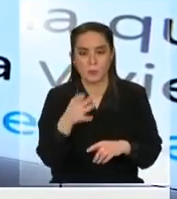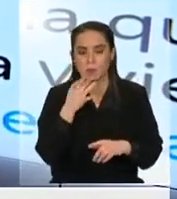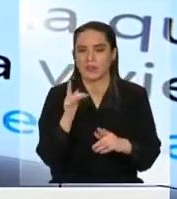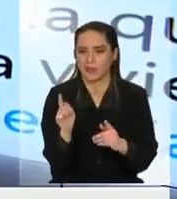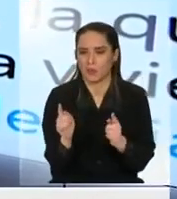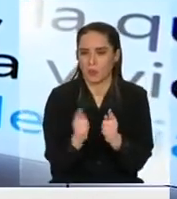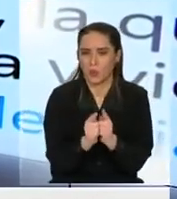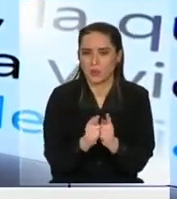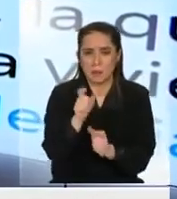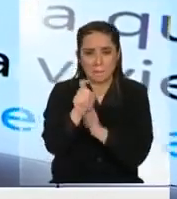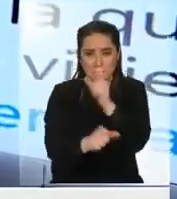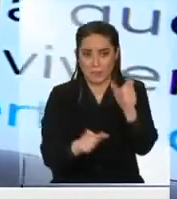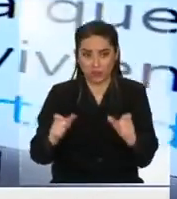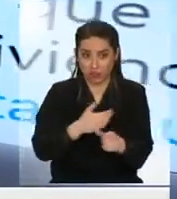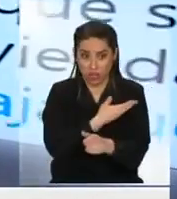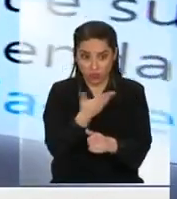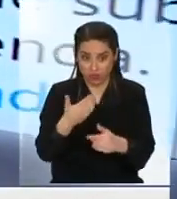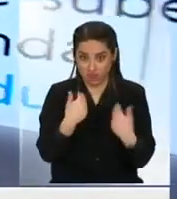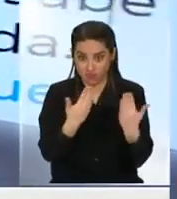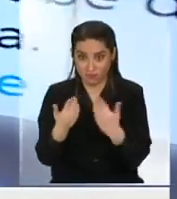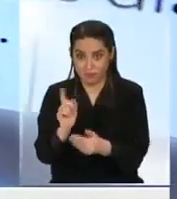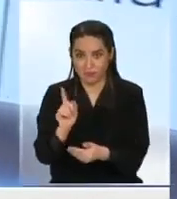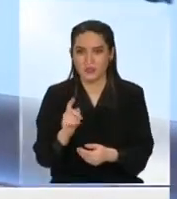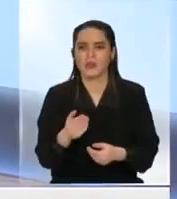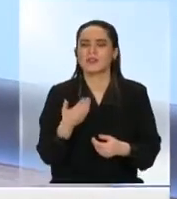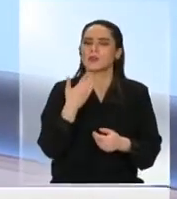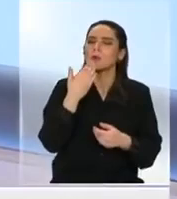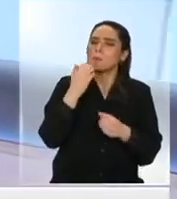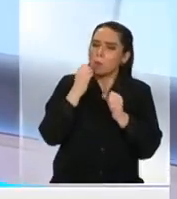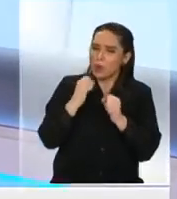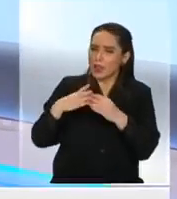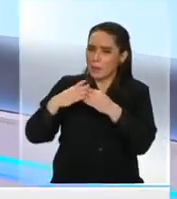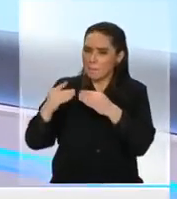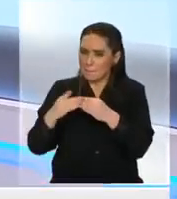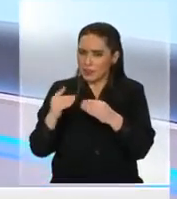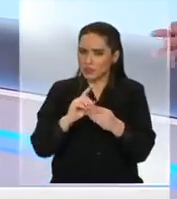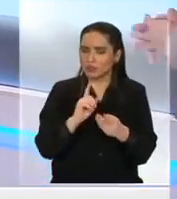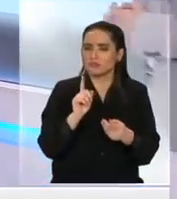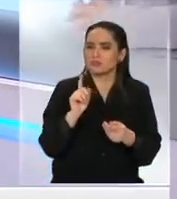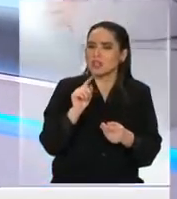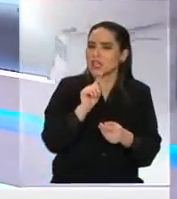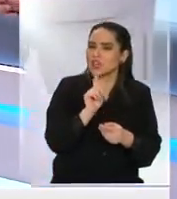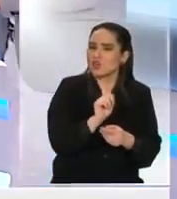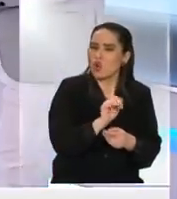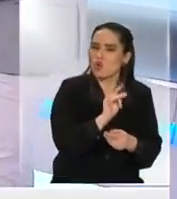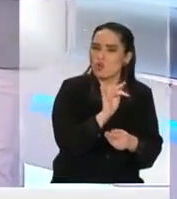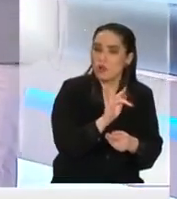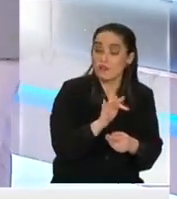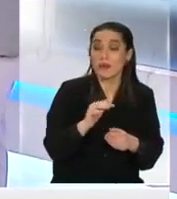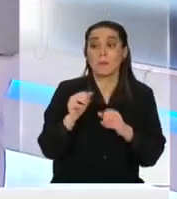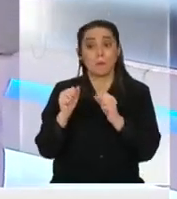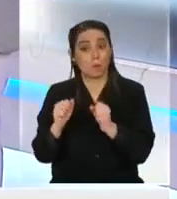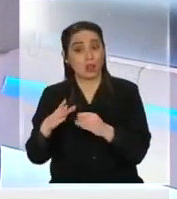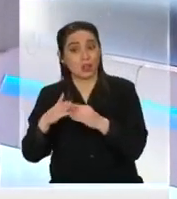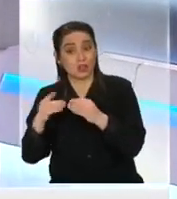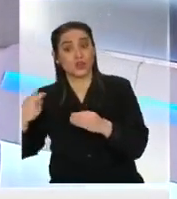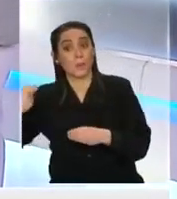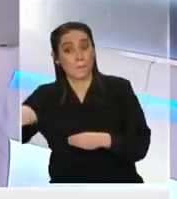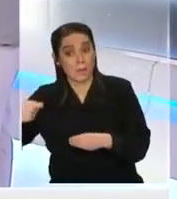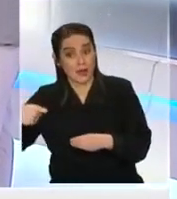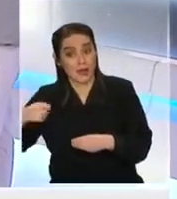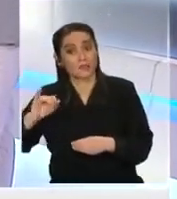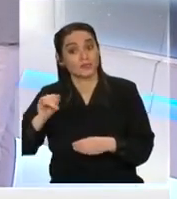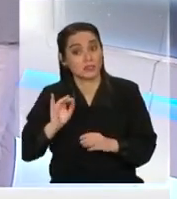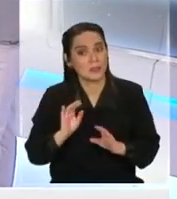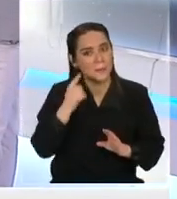existiría esta posibilidad de que sean pesos en vez de UEFE? Es que hoy día la posibilidad de que sean en pesos también existen son más caros